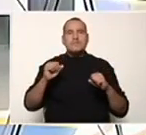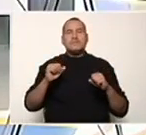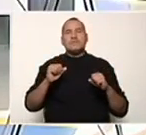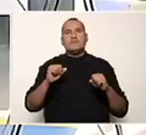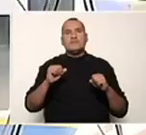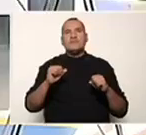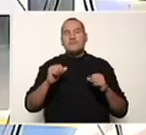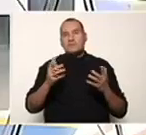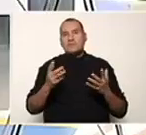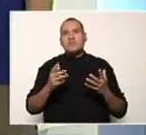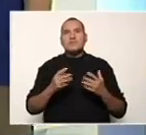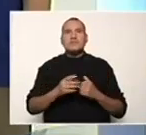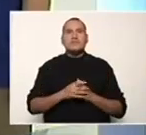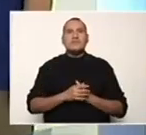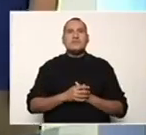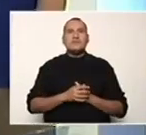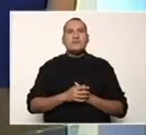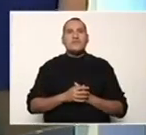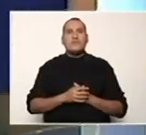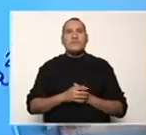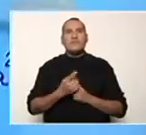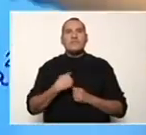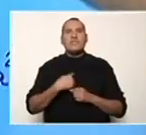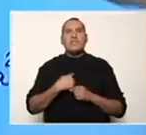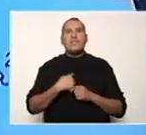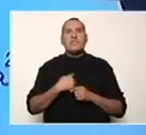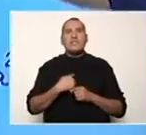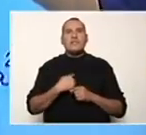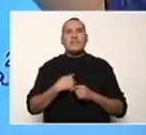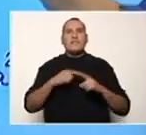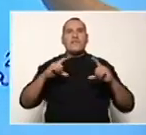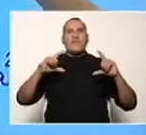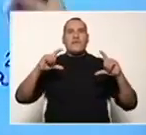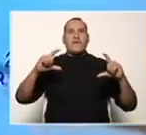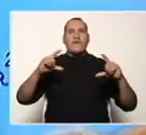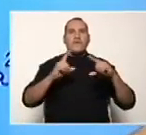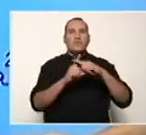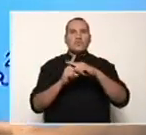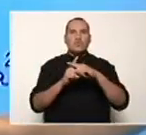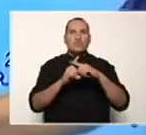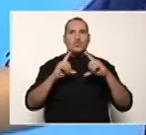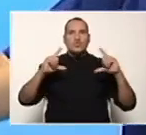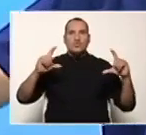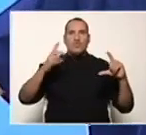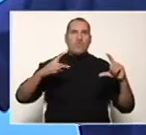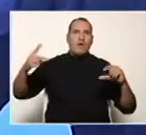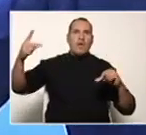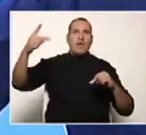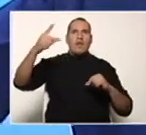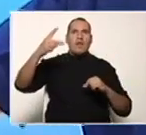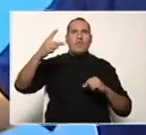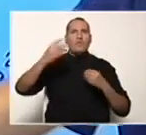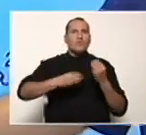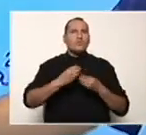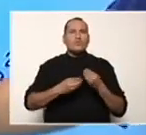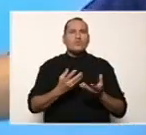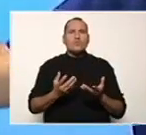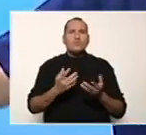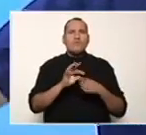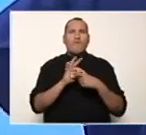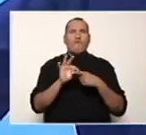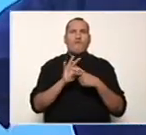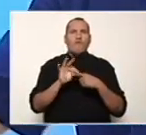Vean que está elevado al cuadrado una suma. ¿Cómo lo vamos a desarrollar? Aplicando este teorema.